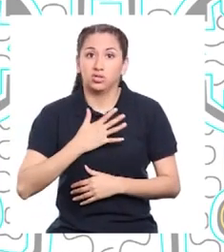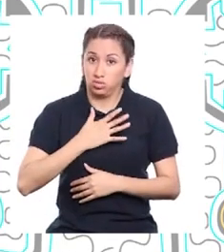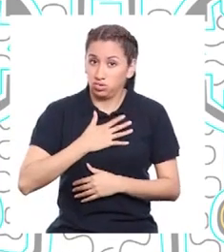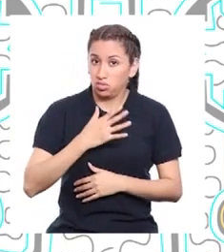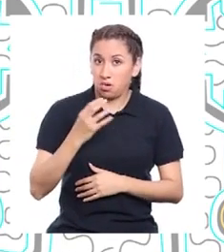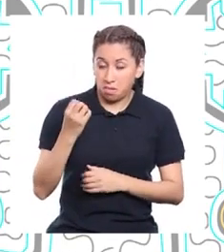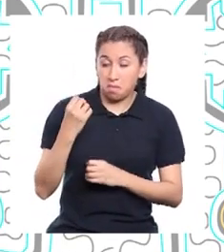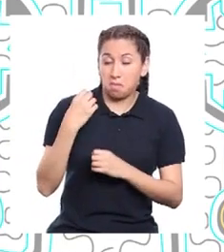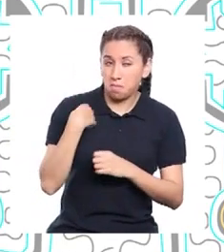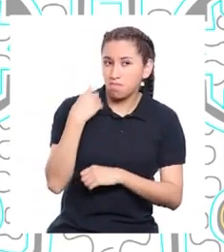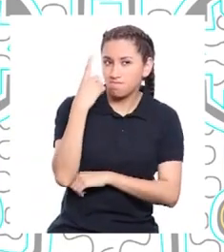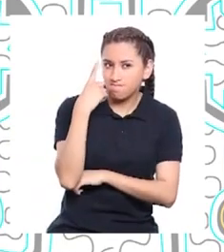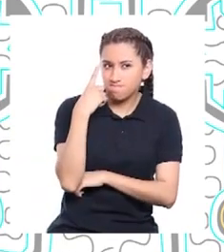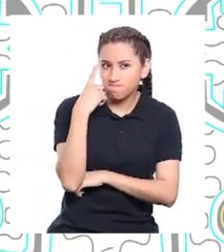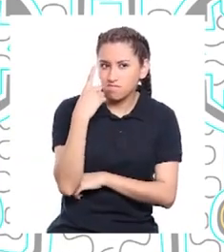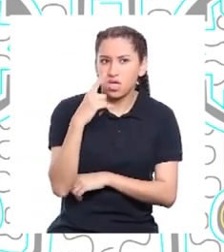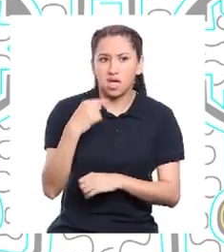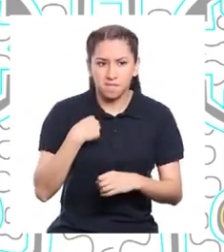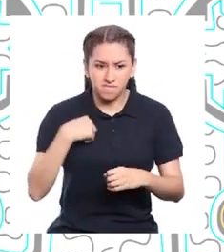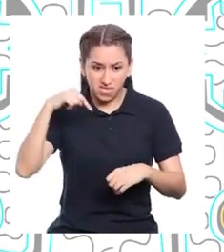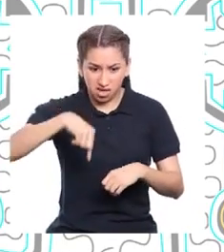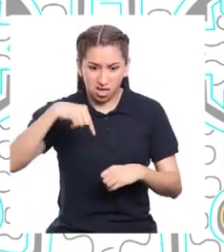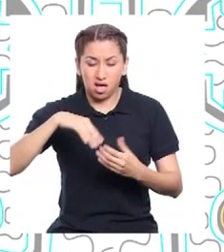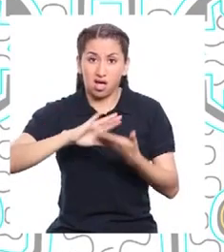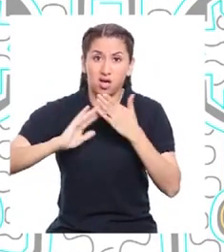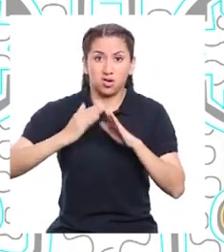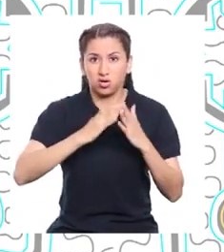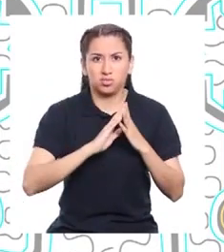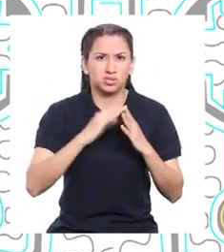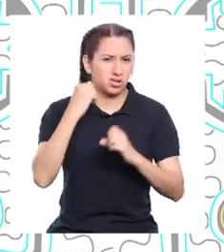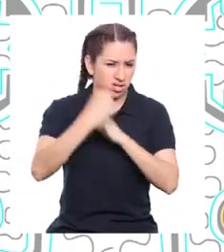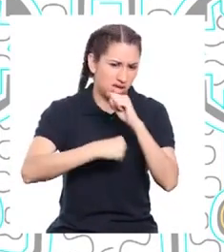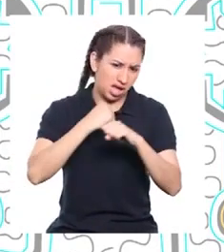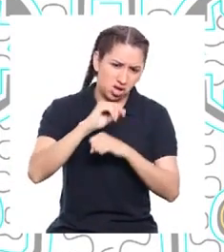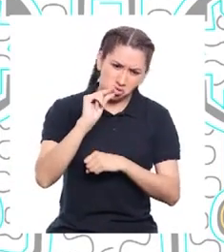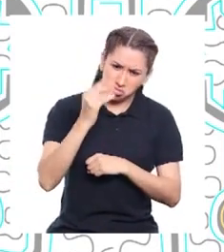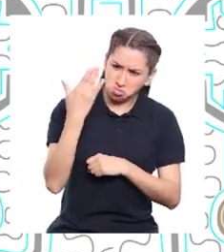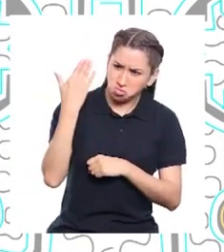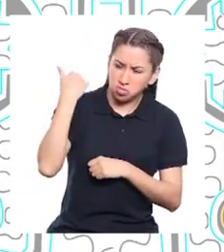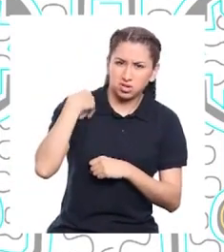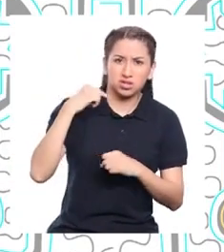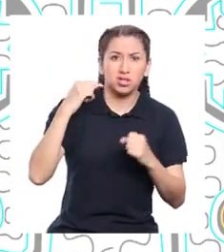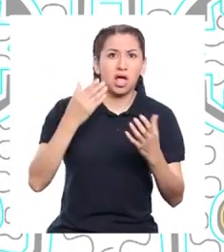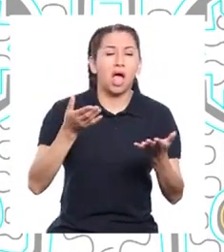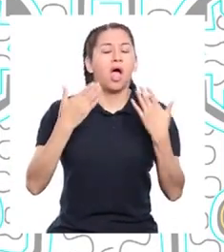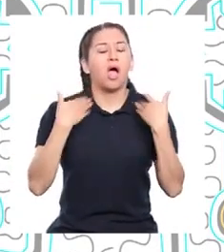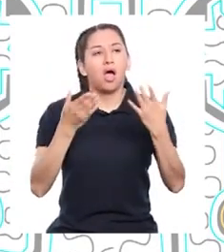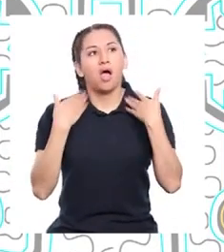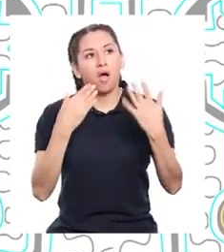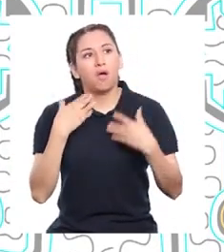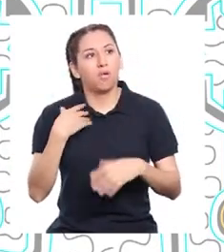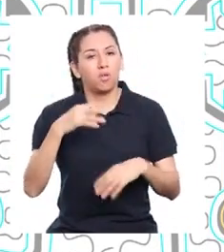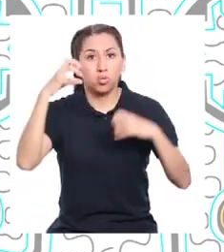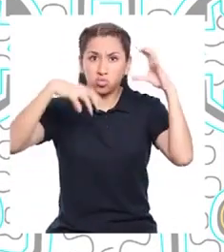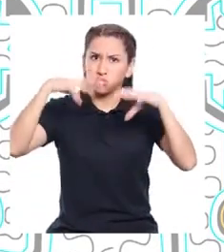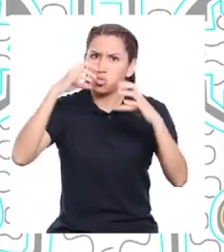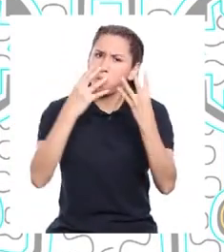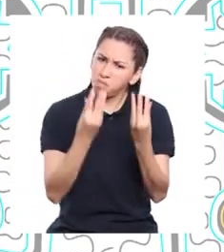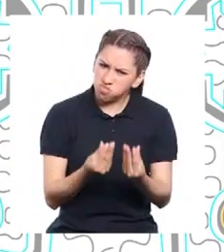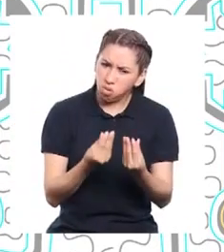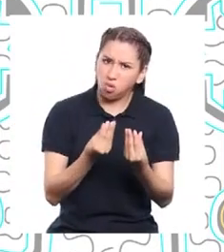Yo me estoy dando cuenta porque aquí, en mi comunidad, desde hace unos años, hace más calor y llueve menos.